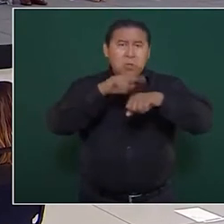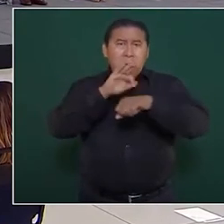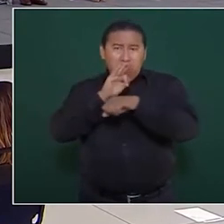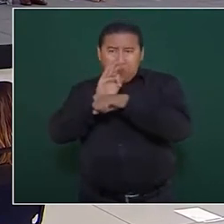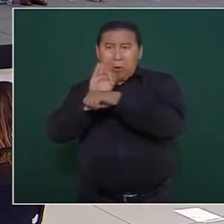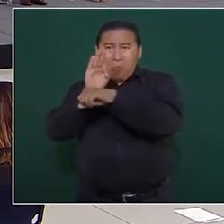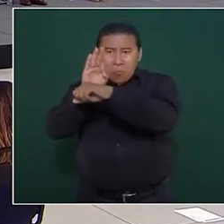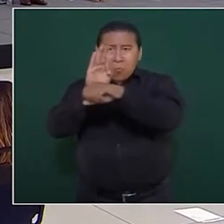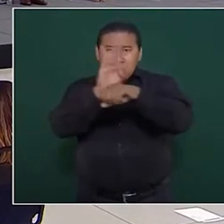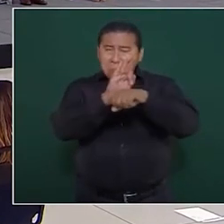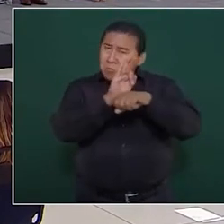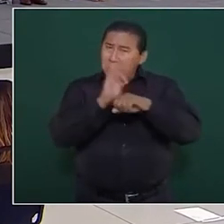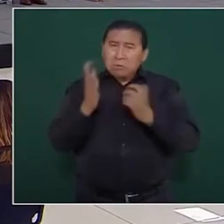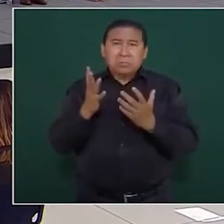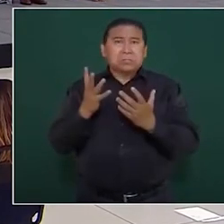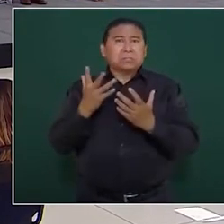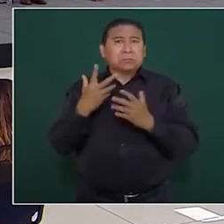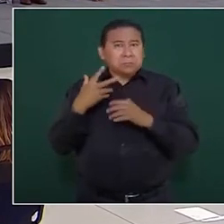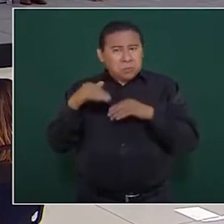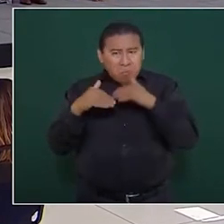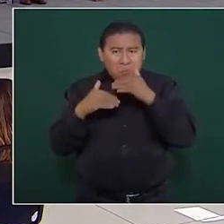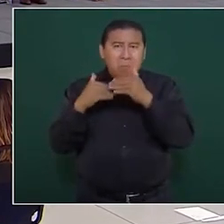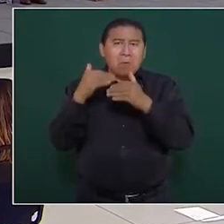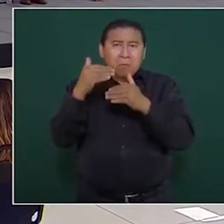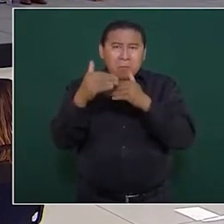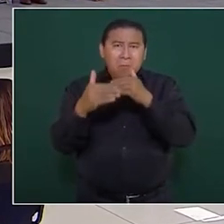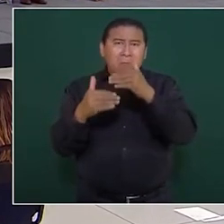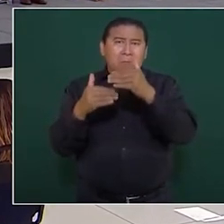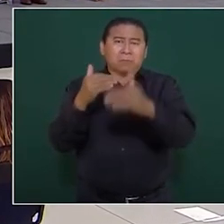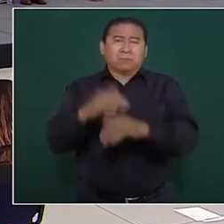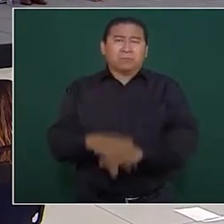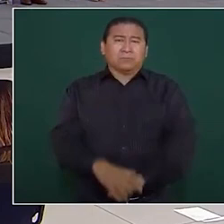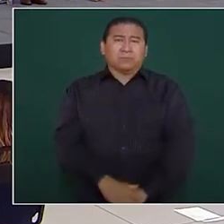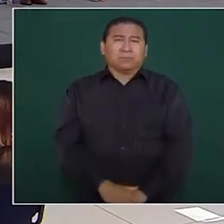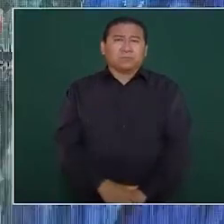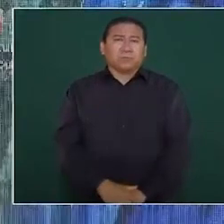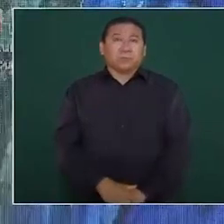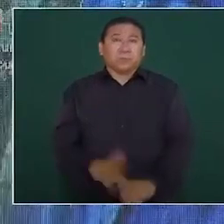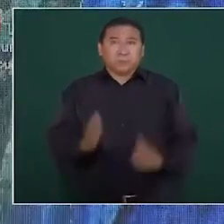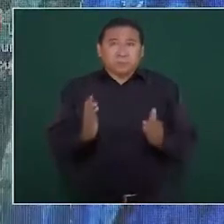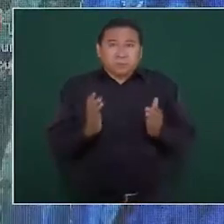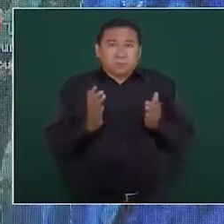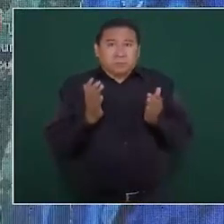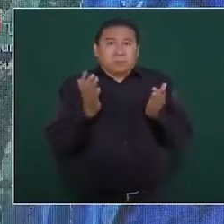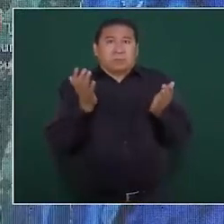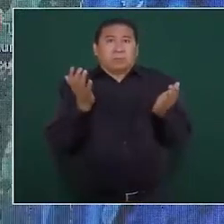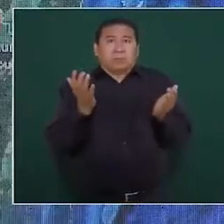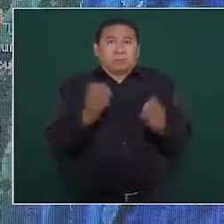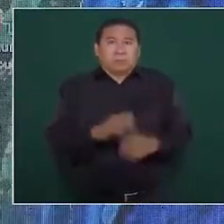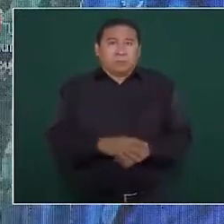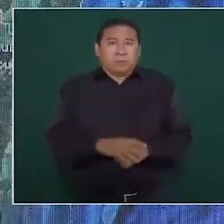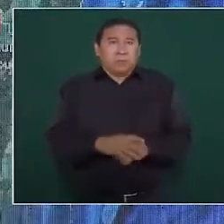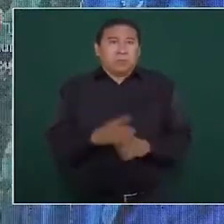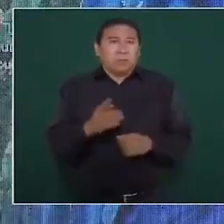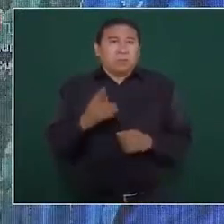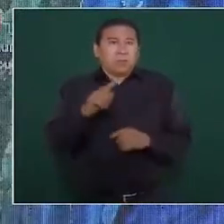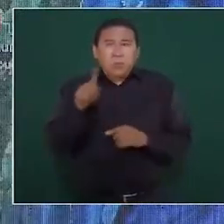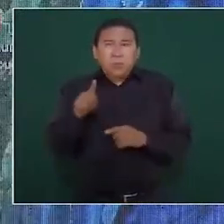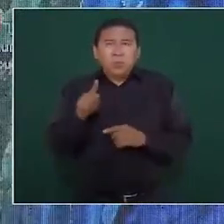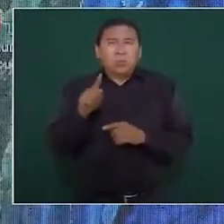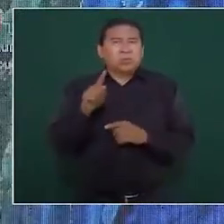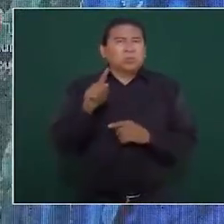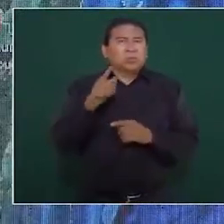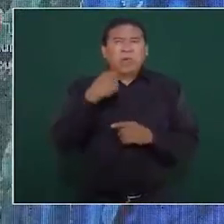estamos sembrando se sorprendieron en algunos articulistas